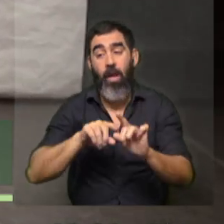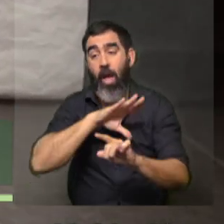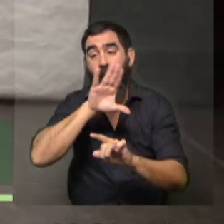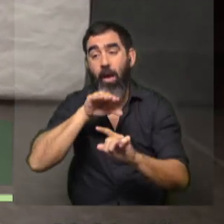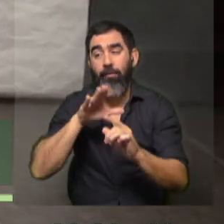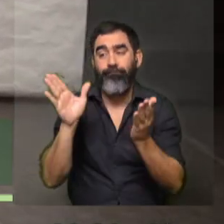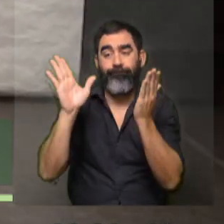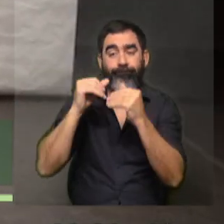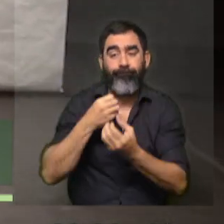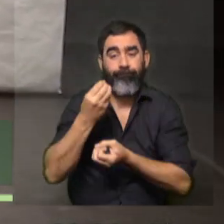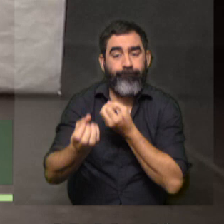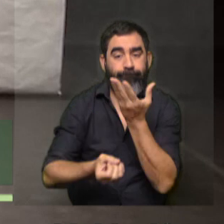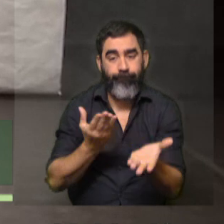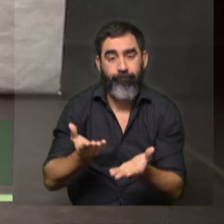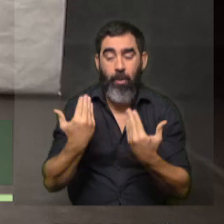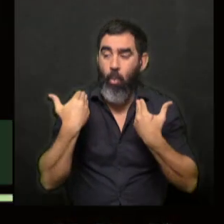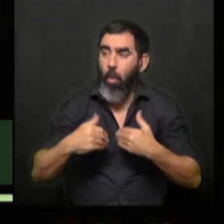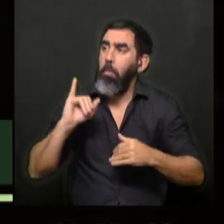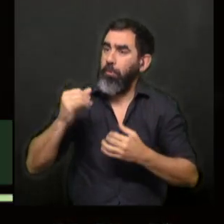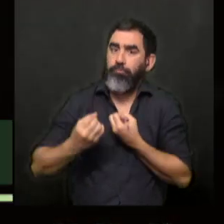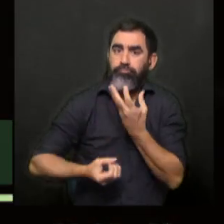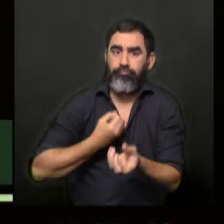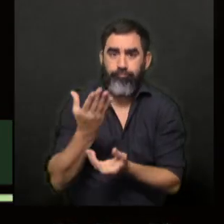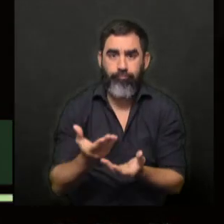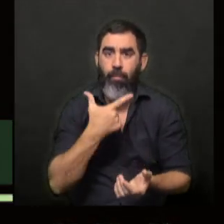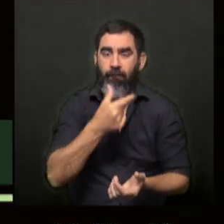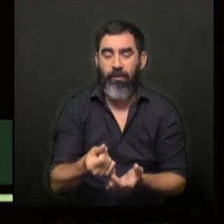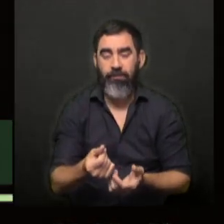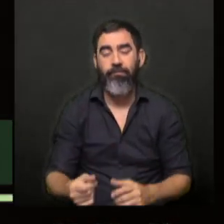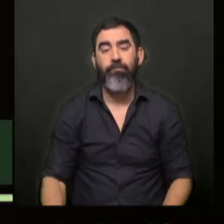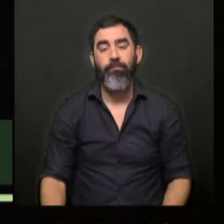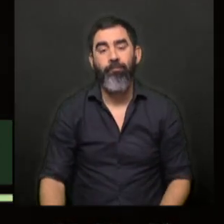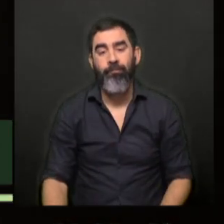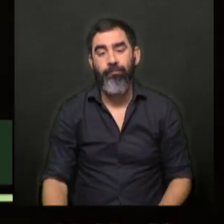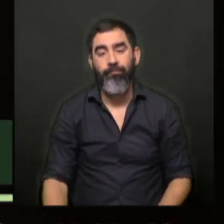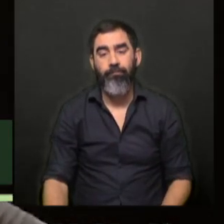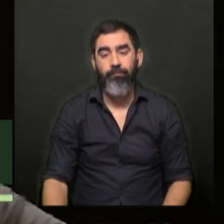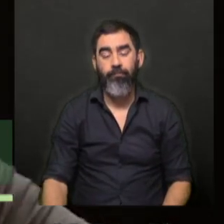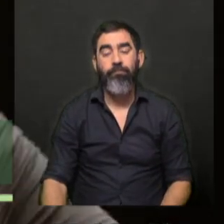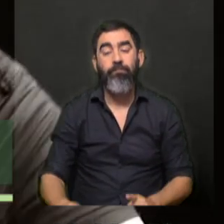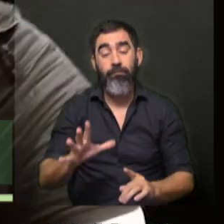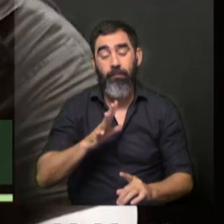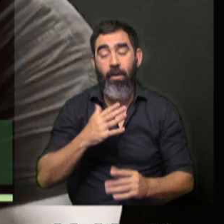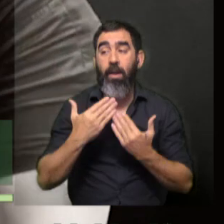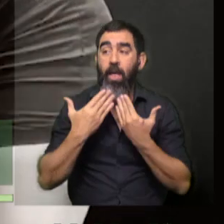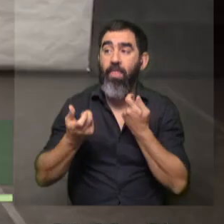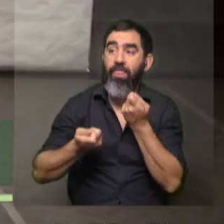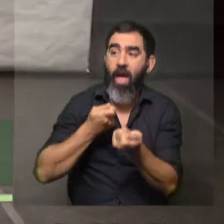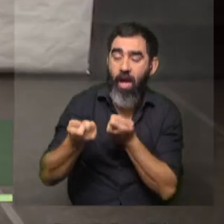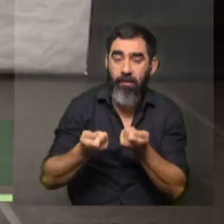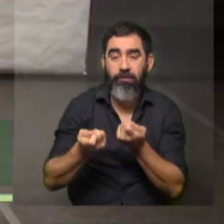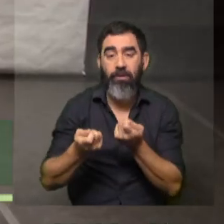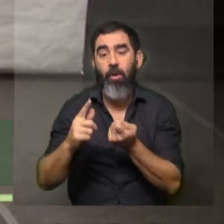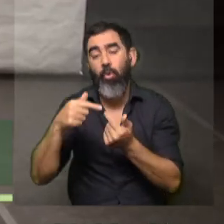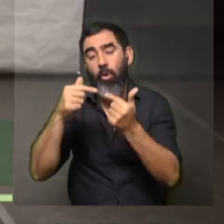sale como... y con el cuerpo sí. Sí, creo que da la oportunidad tanto la danza como otras de repente,